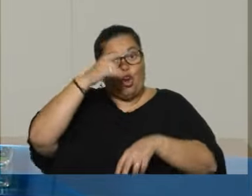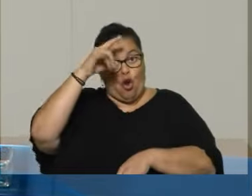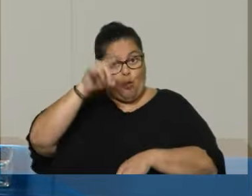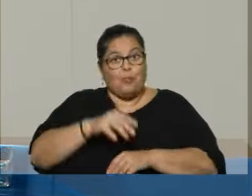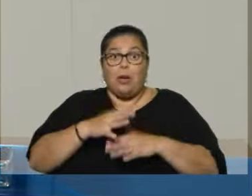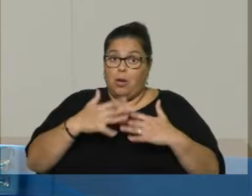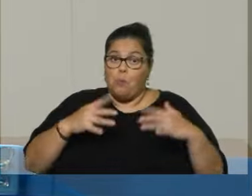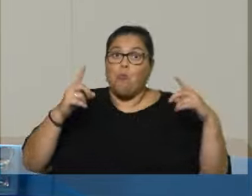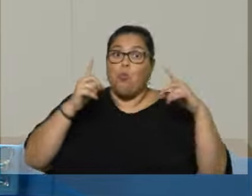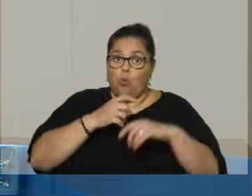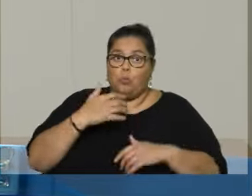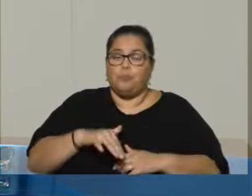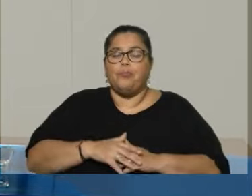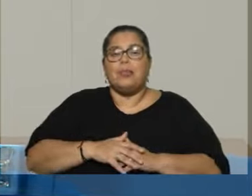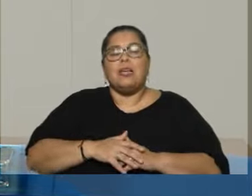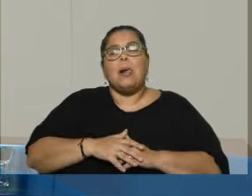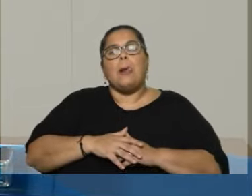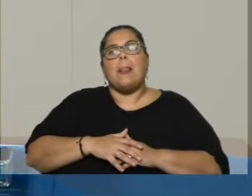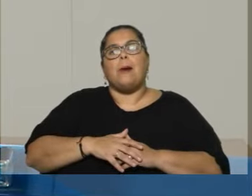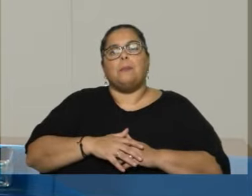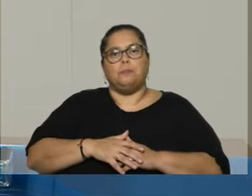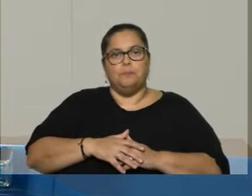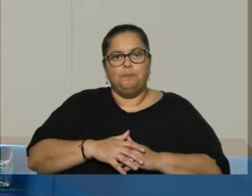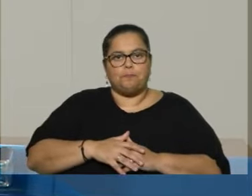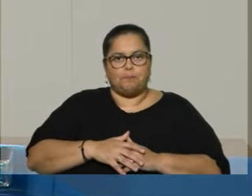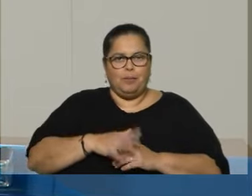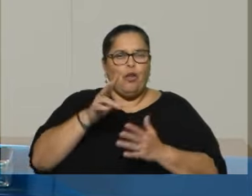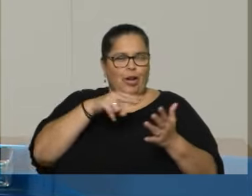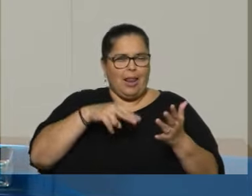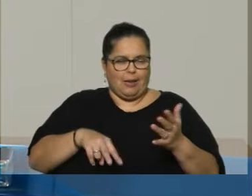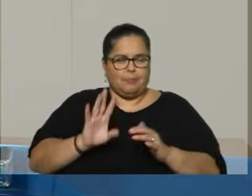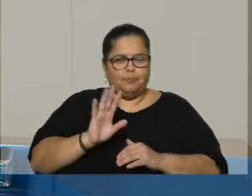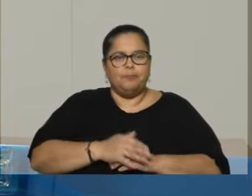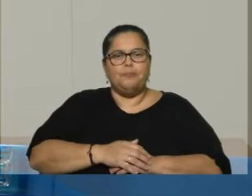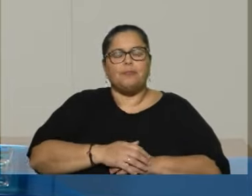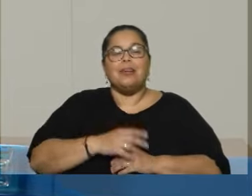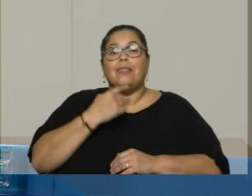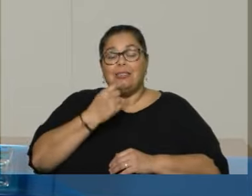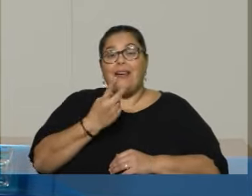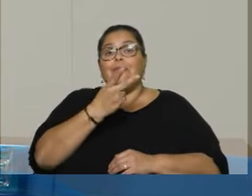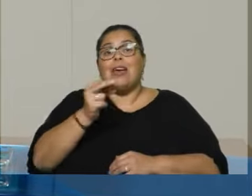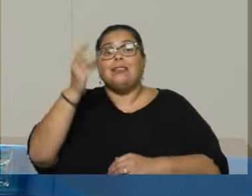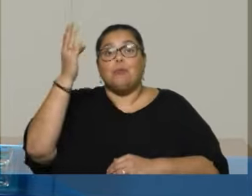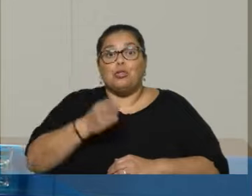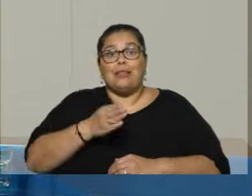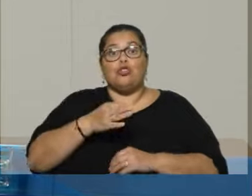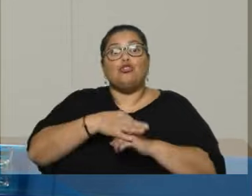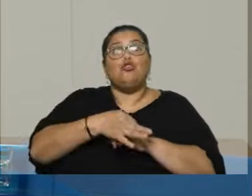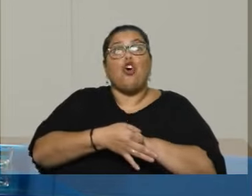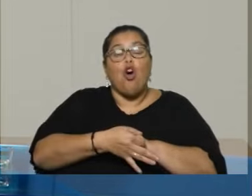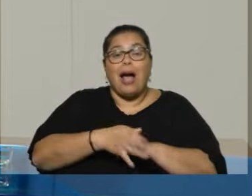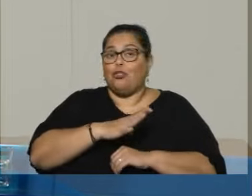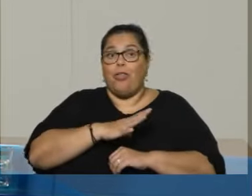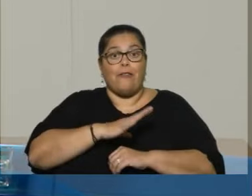las placas, pero que vale la pena repasarlos. Si me permiten, los voy a leer. Un 20% de la cosecha de soja que aún no se